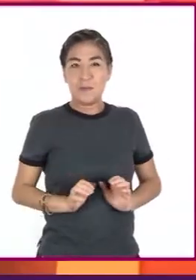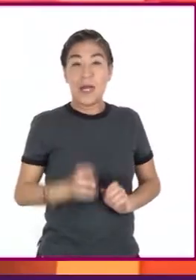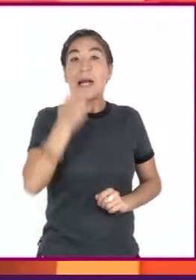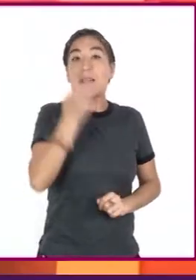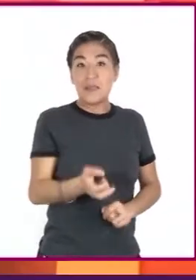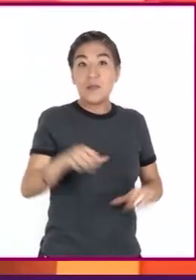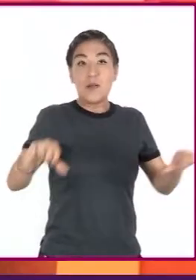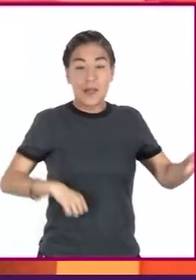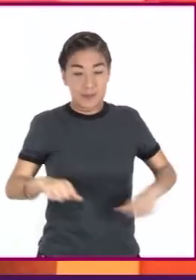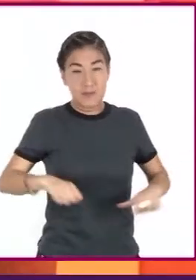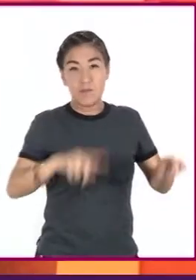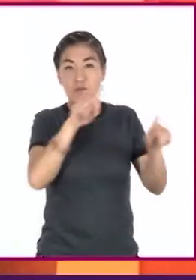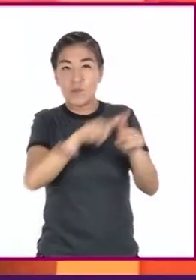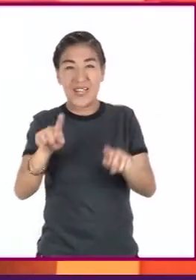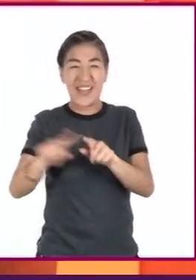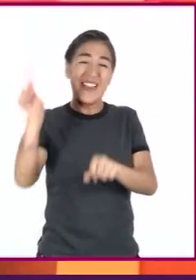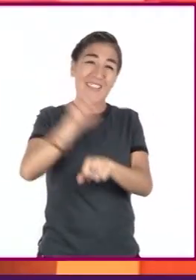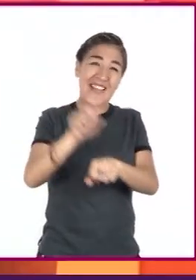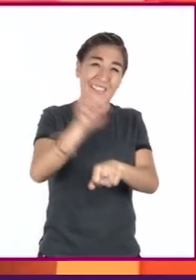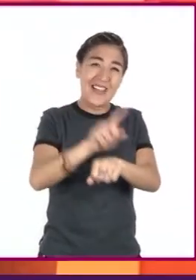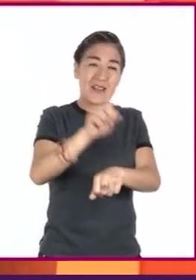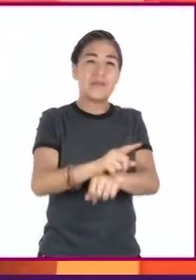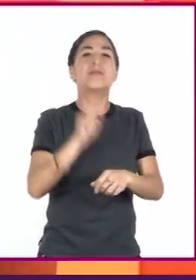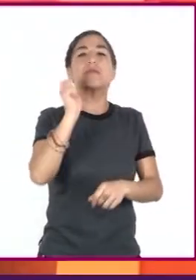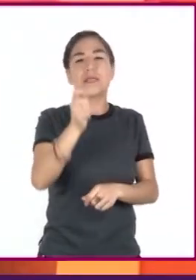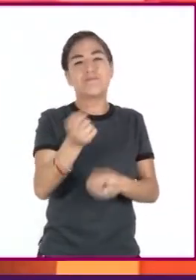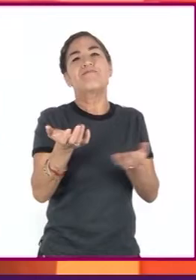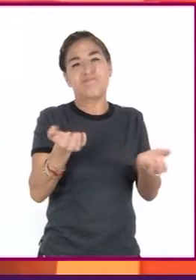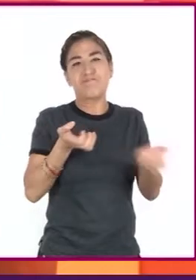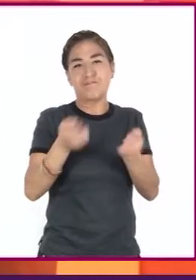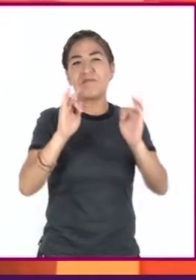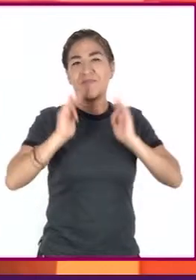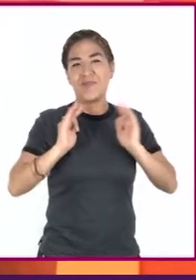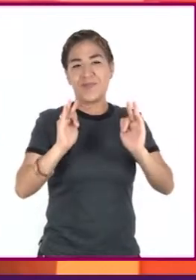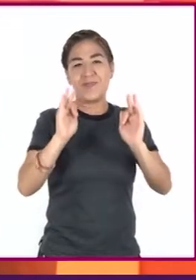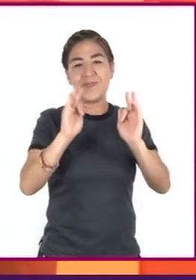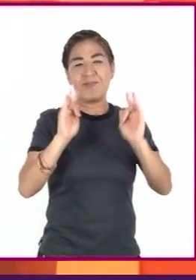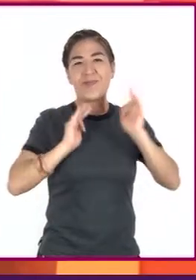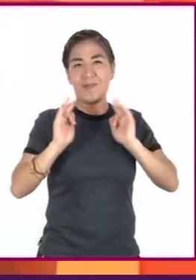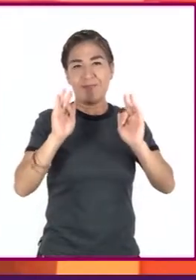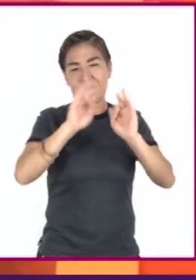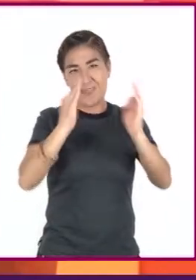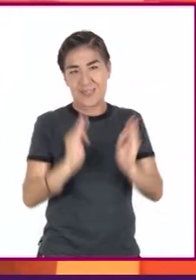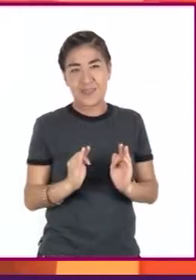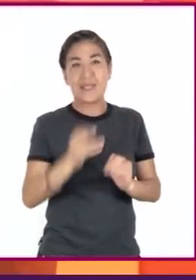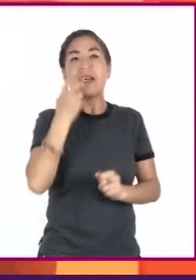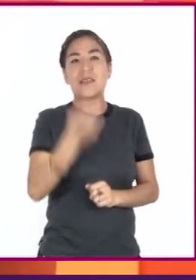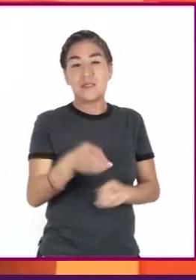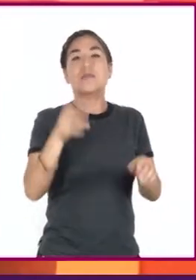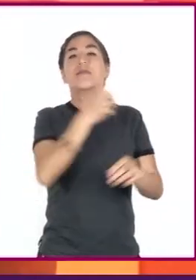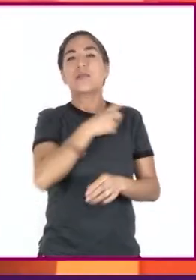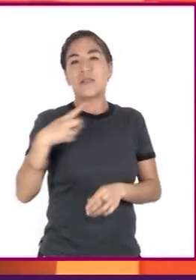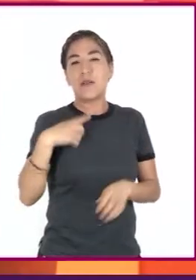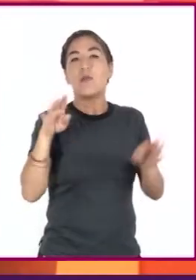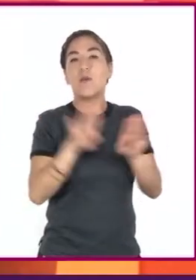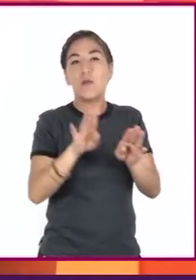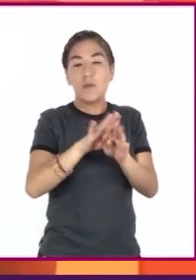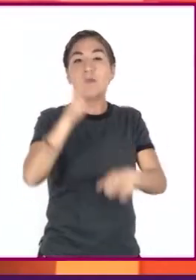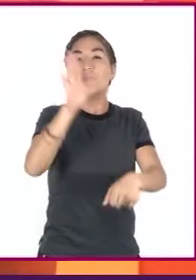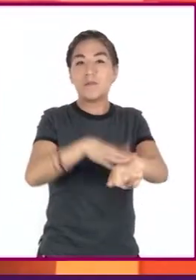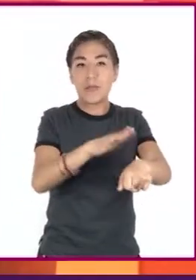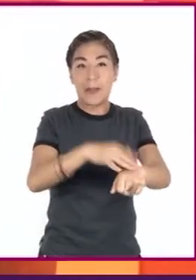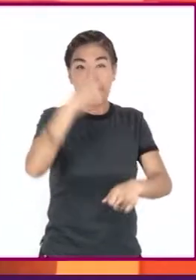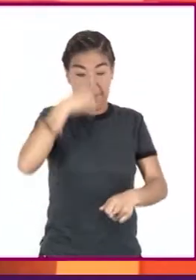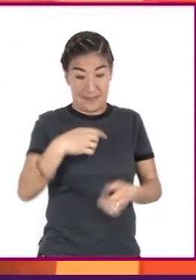todas las actividades que realizamos a diario son actividad física. Sin embargo, es importante mencionar que para efectos de